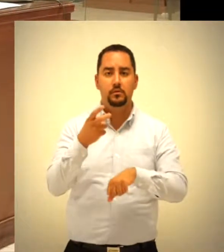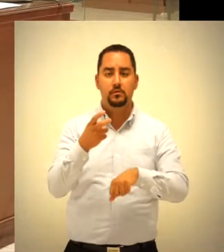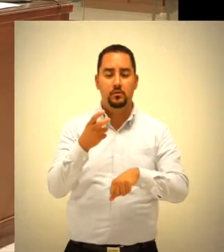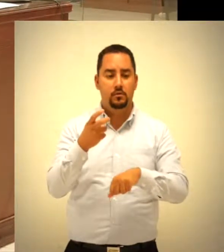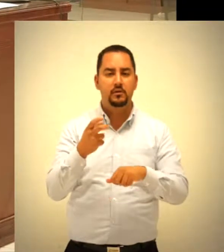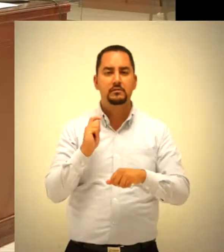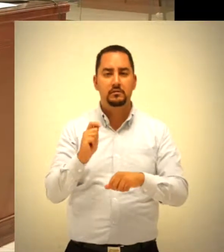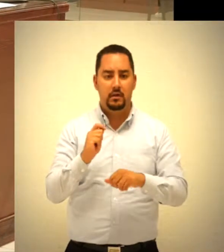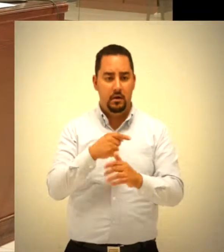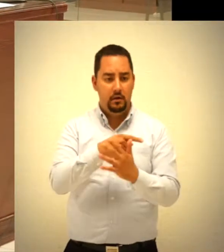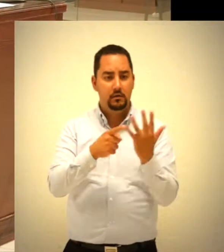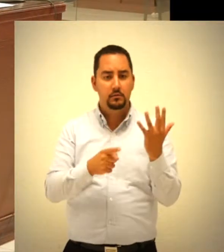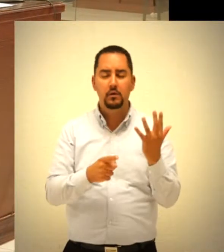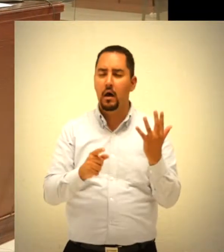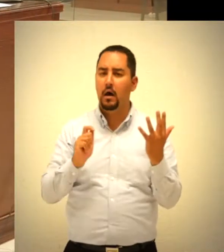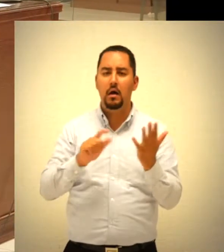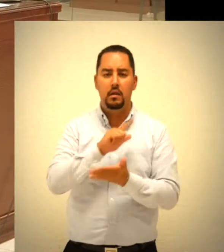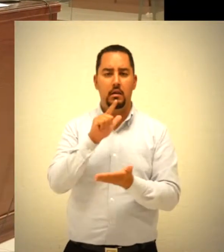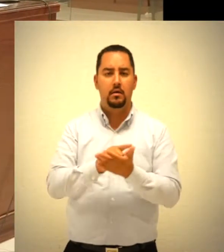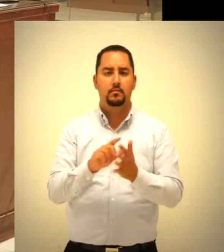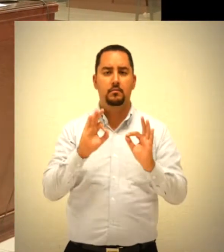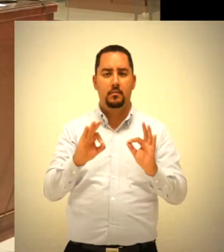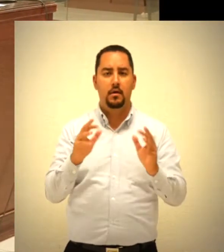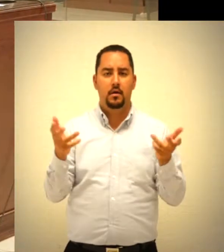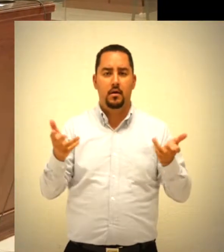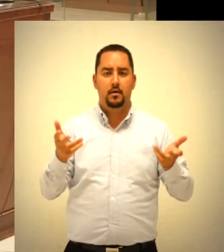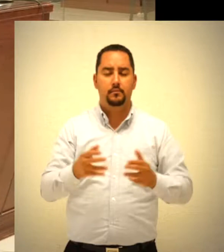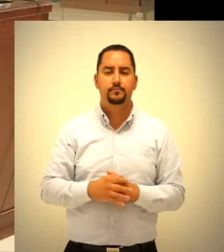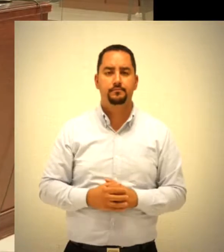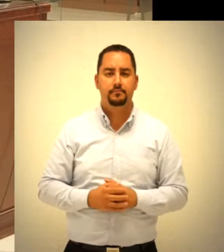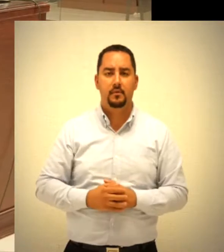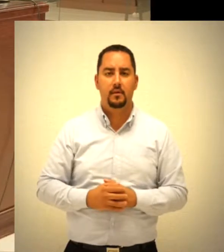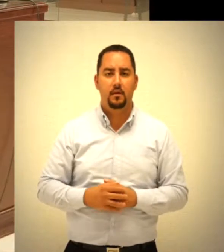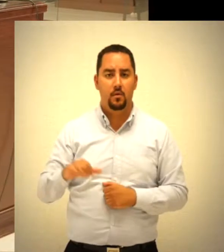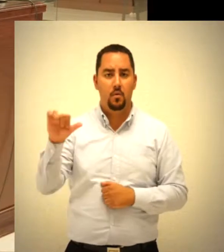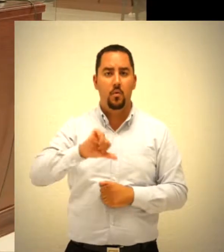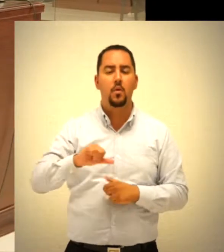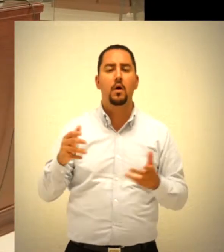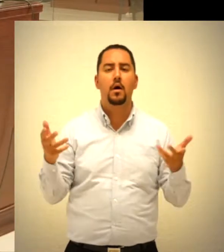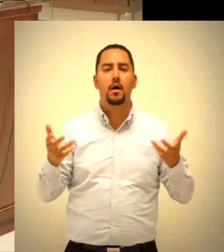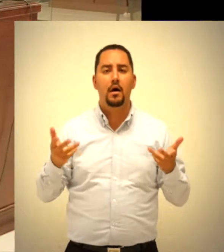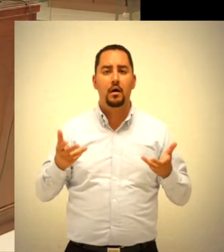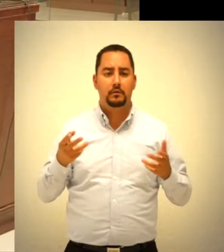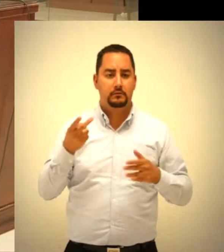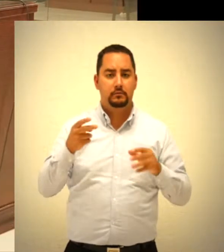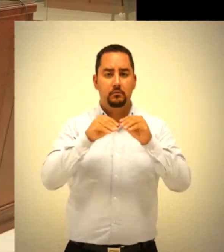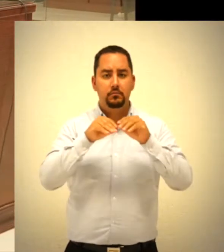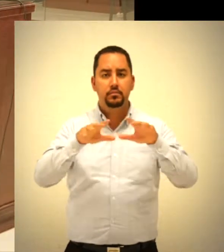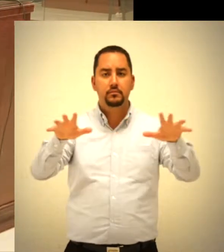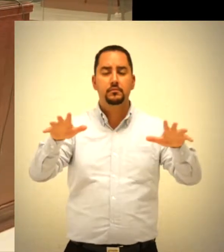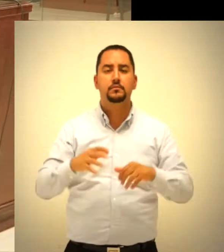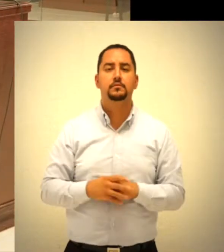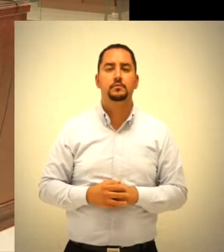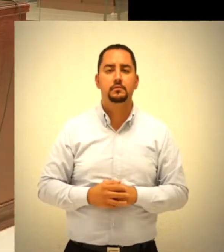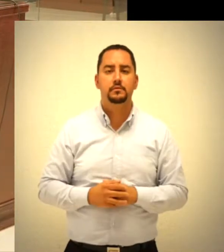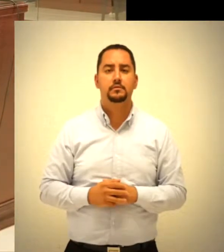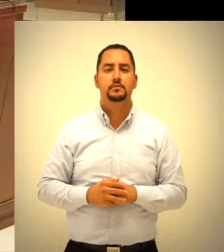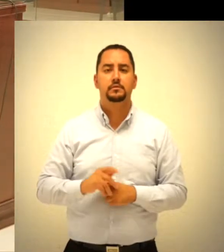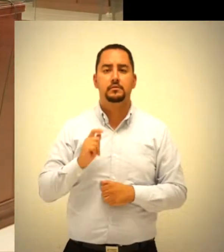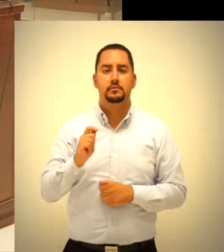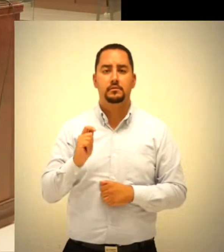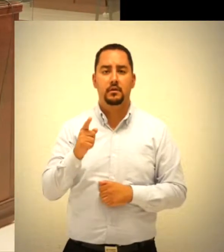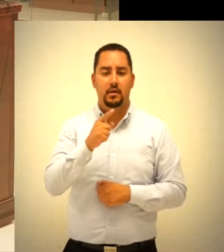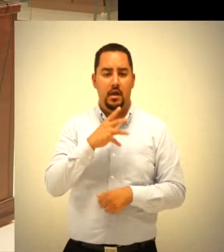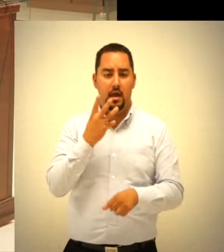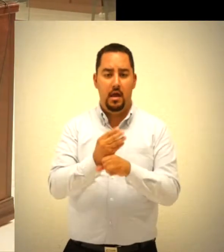quórum legal para sesionar válidamente. El orden del día programado para esta sesión pública se conforma por el